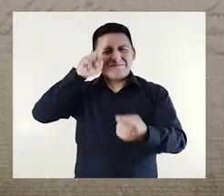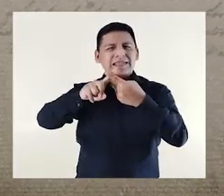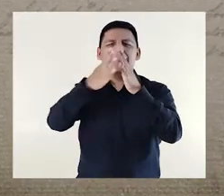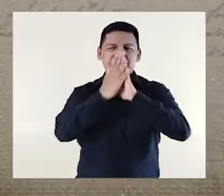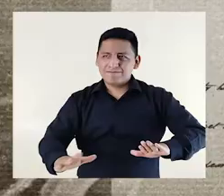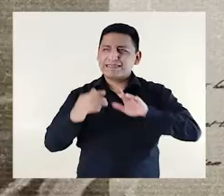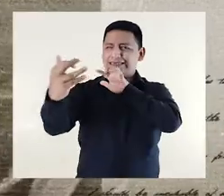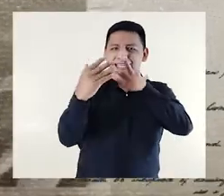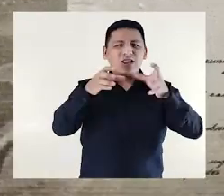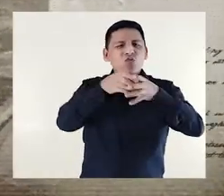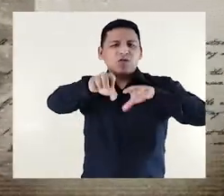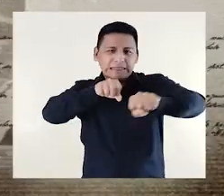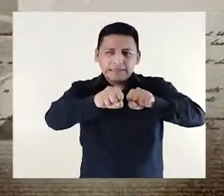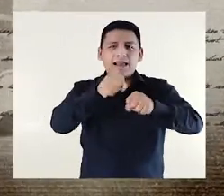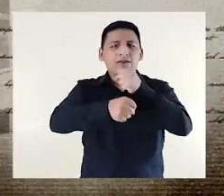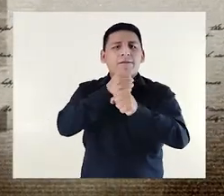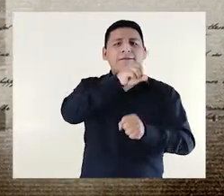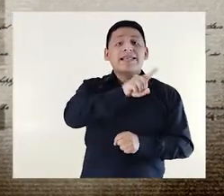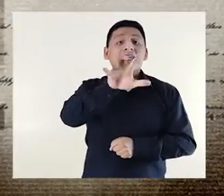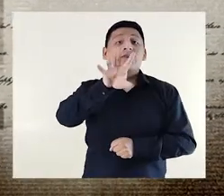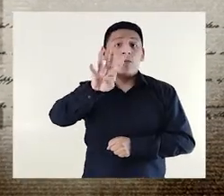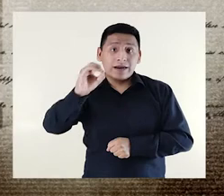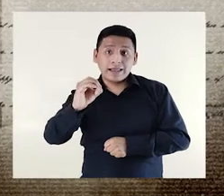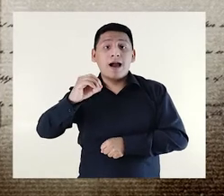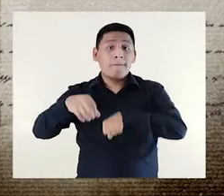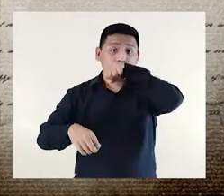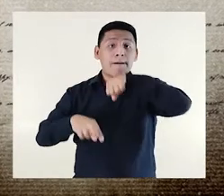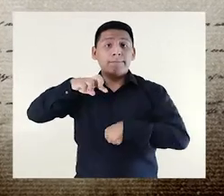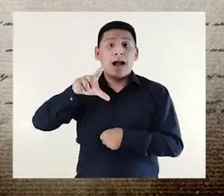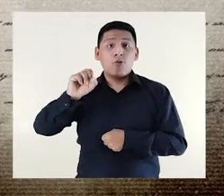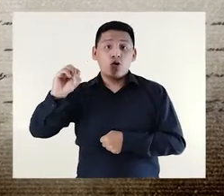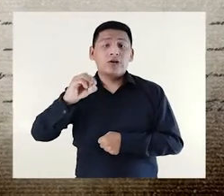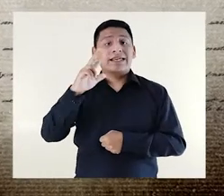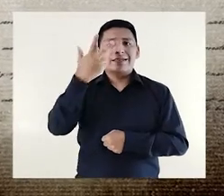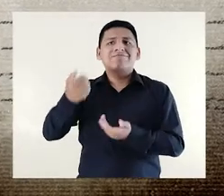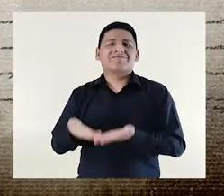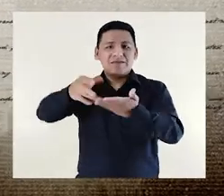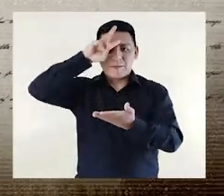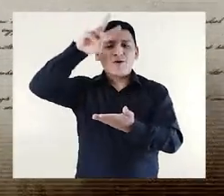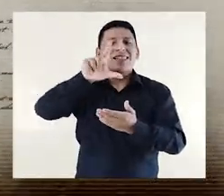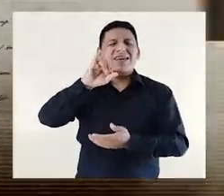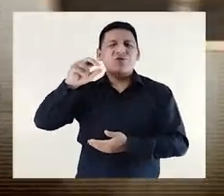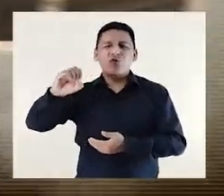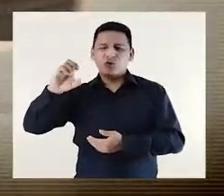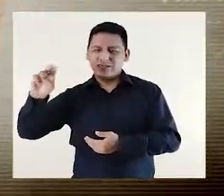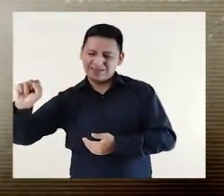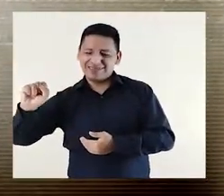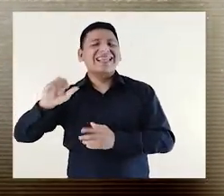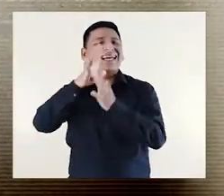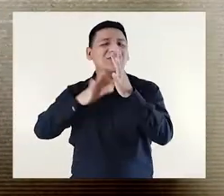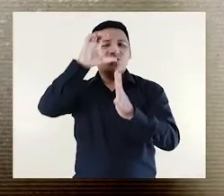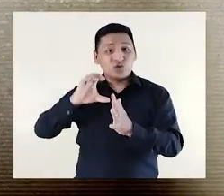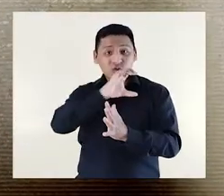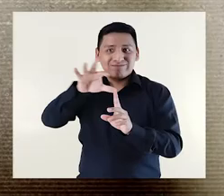las guerras entre conquistadores, en 1540 el Papa Pablo III envía al Perú un lignum crucis, una astilla de la